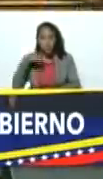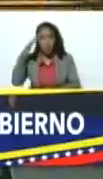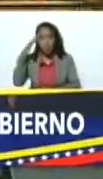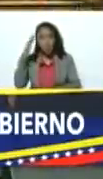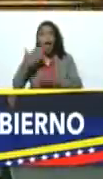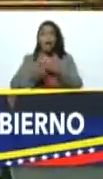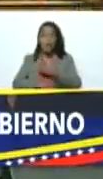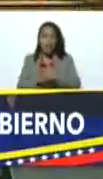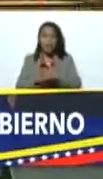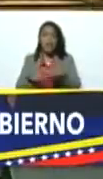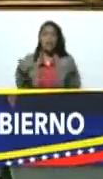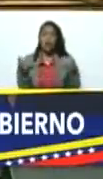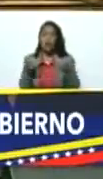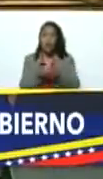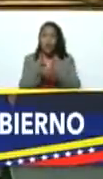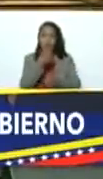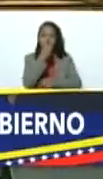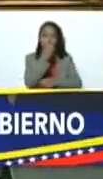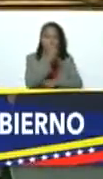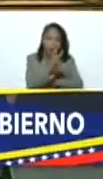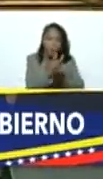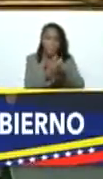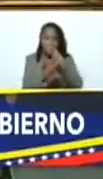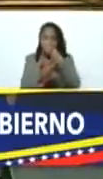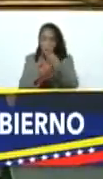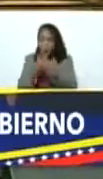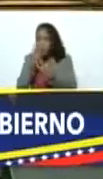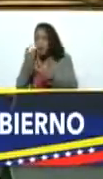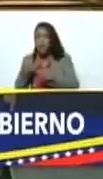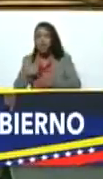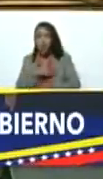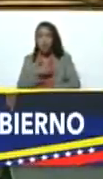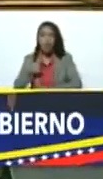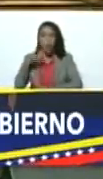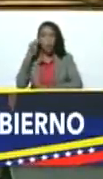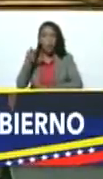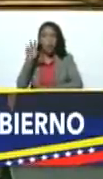reuniones de exploración yo quiero ver el mapa